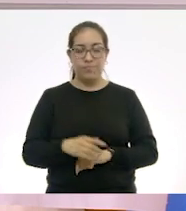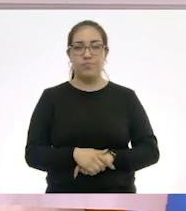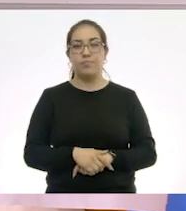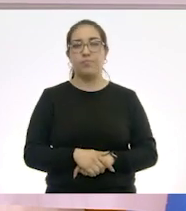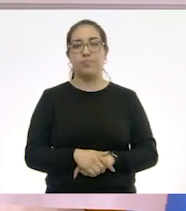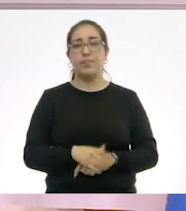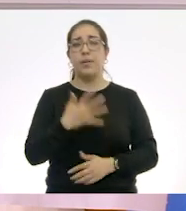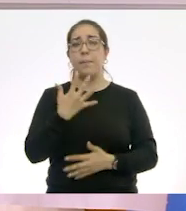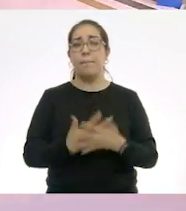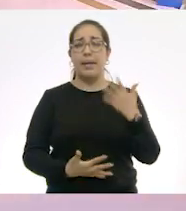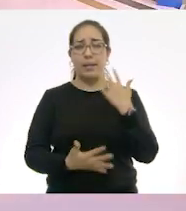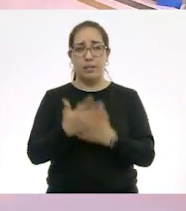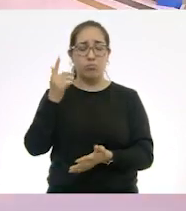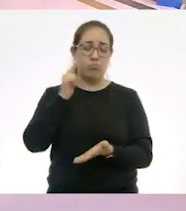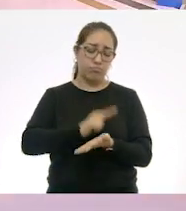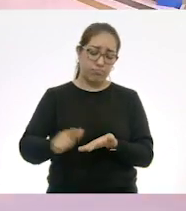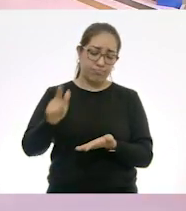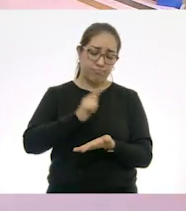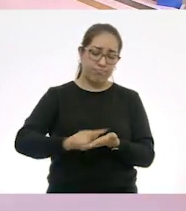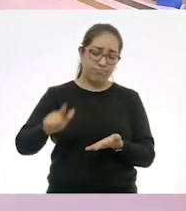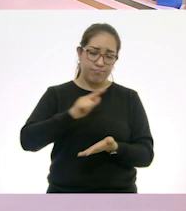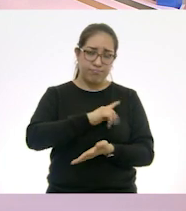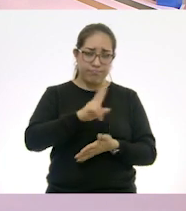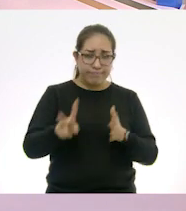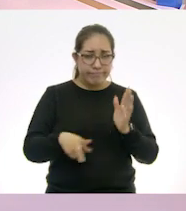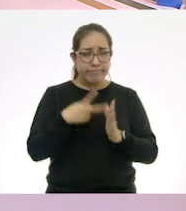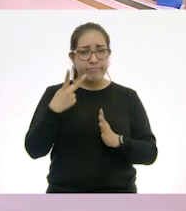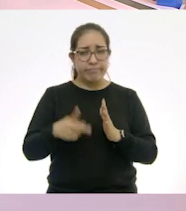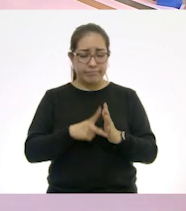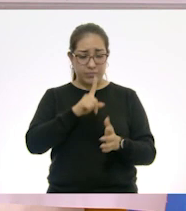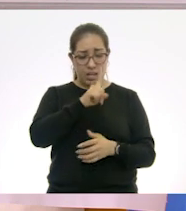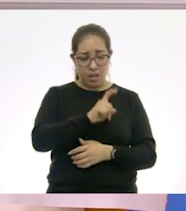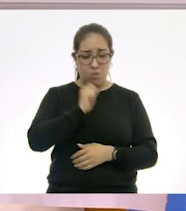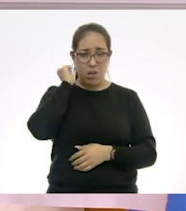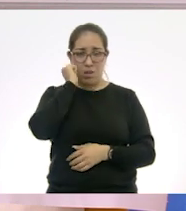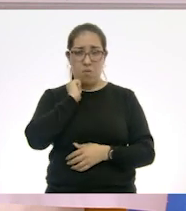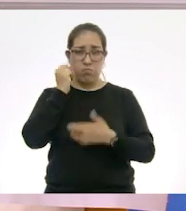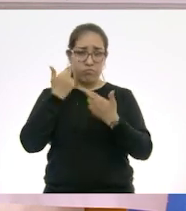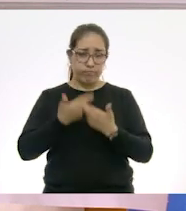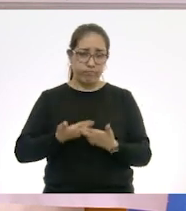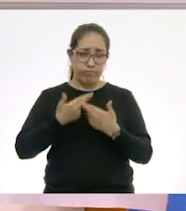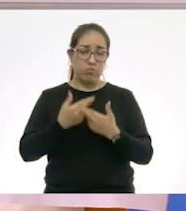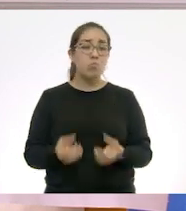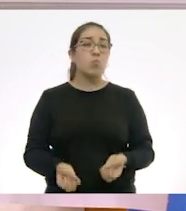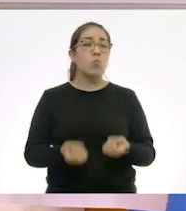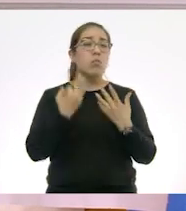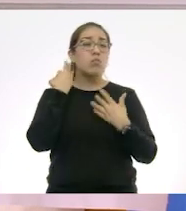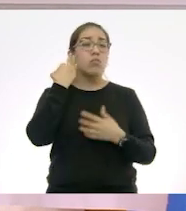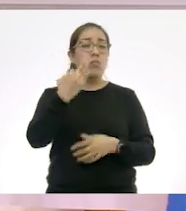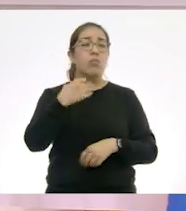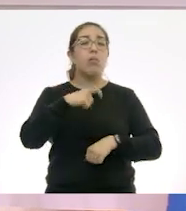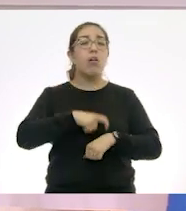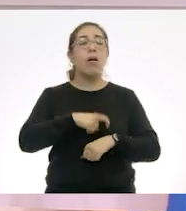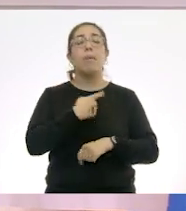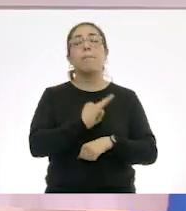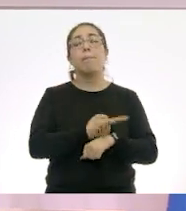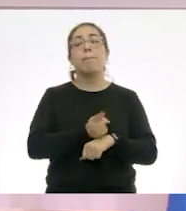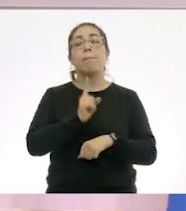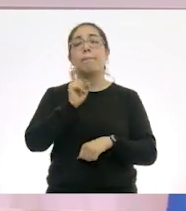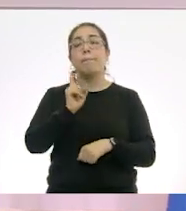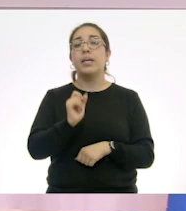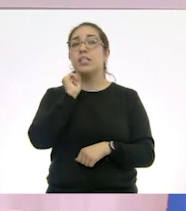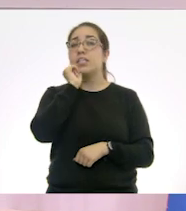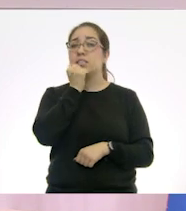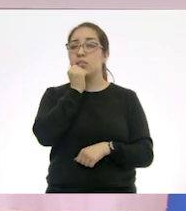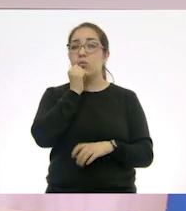Lávate las manos frecuentemente con agua y jabón. Al menos 20 segundos o desinfectalas